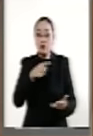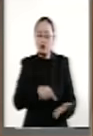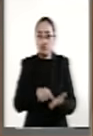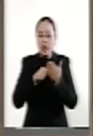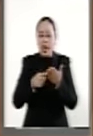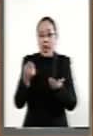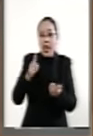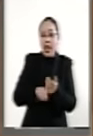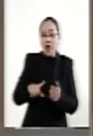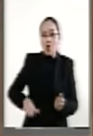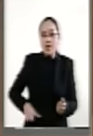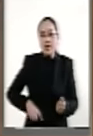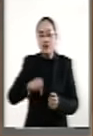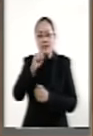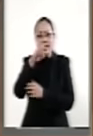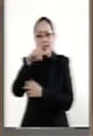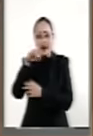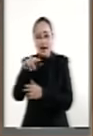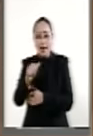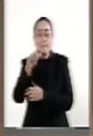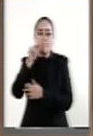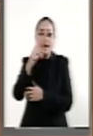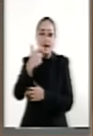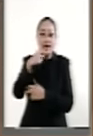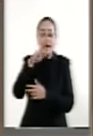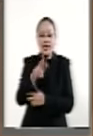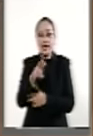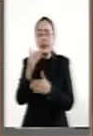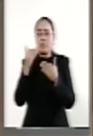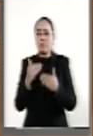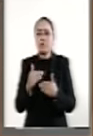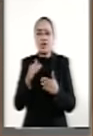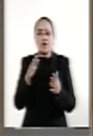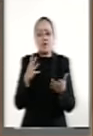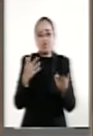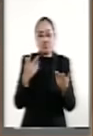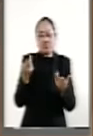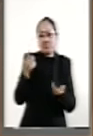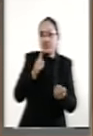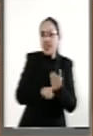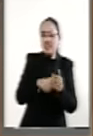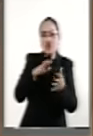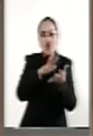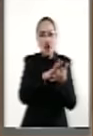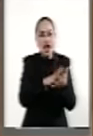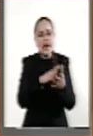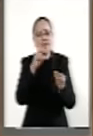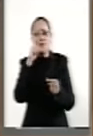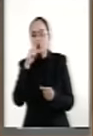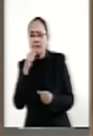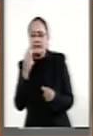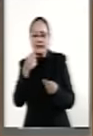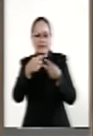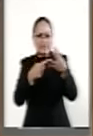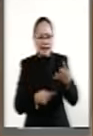llámese Sedena, llámese PGR, llámese personal penitenciario, policías.